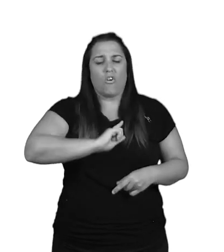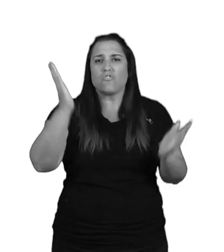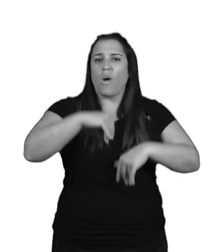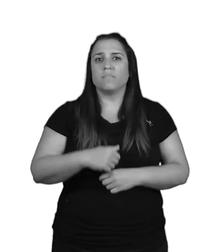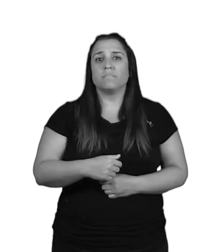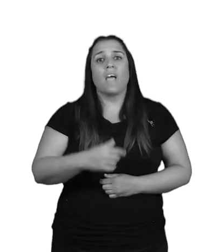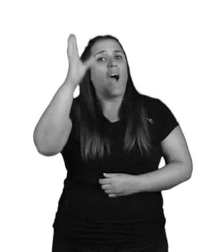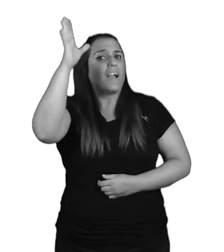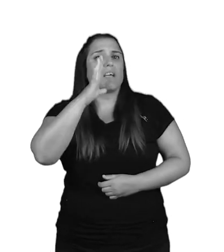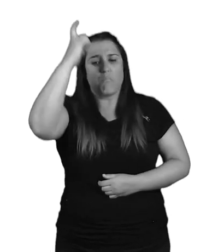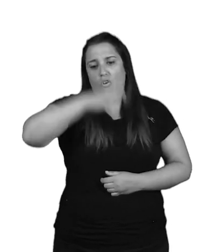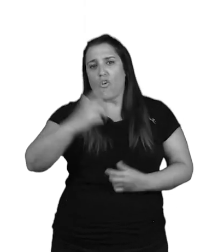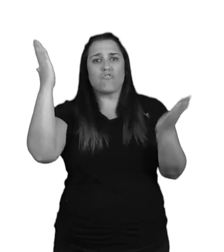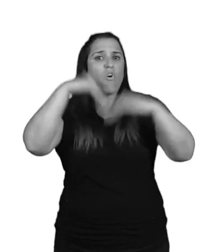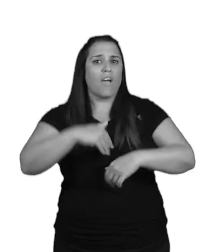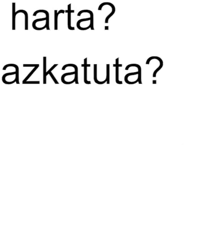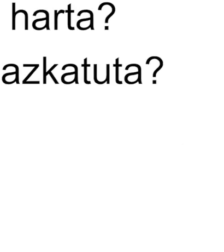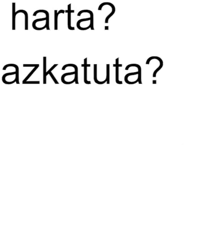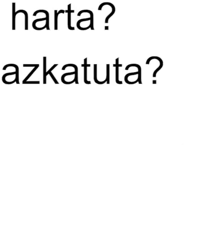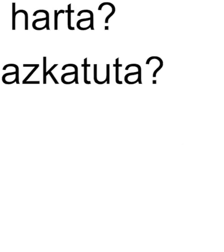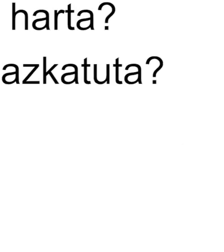como soy. Harta de ser invisible. Harta